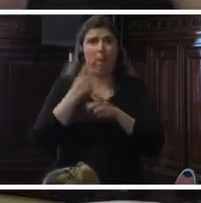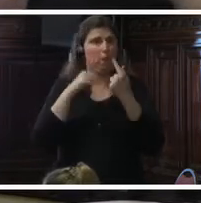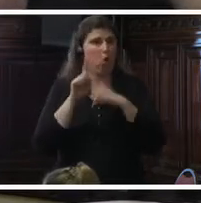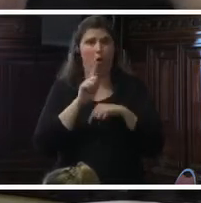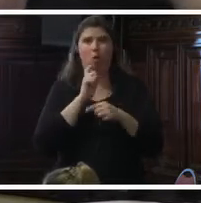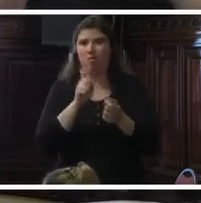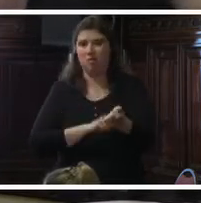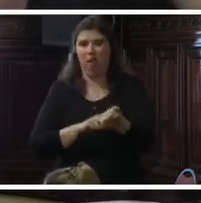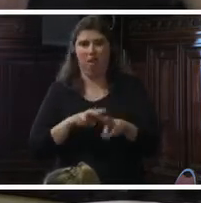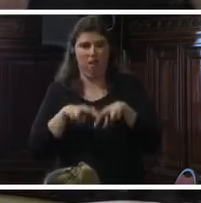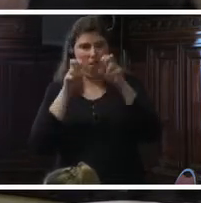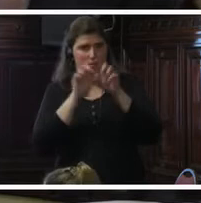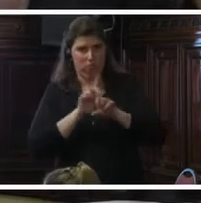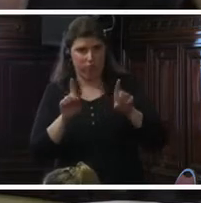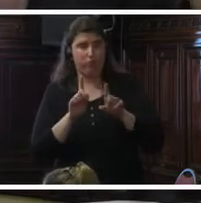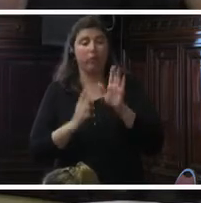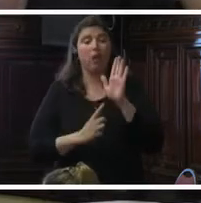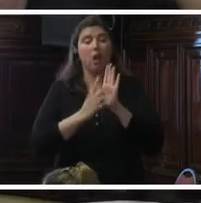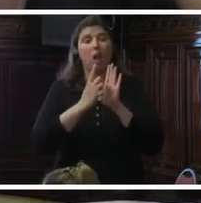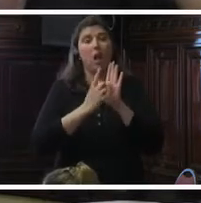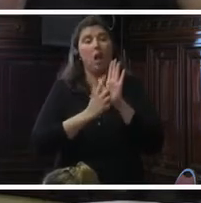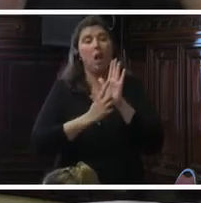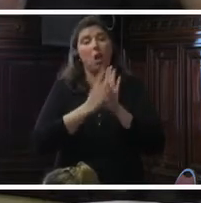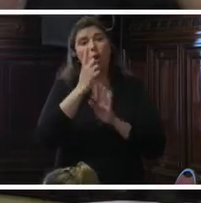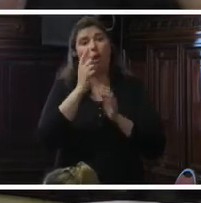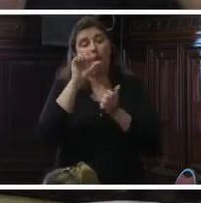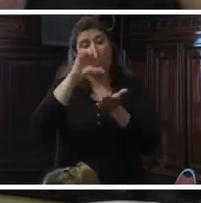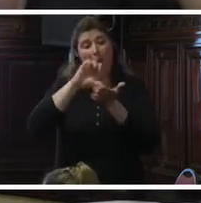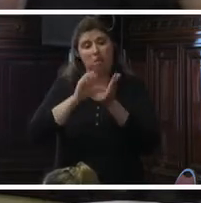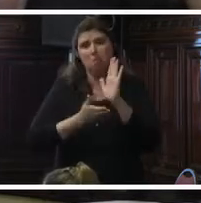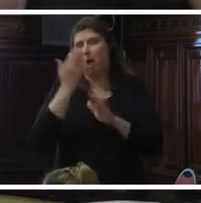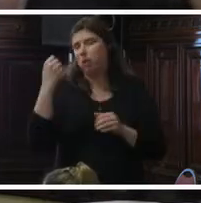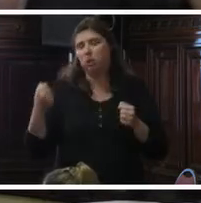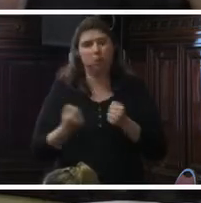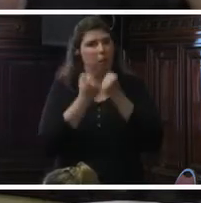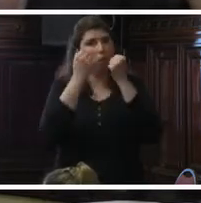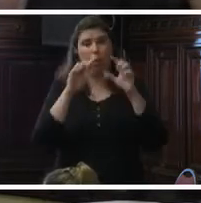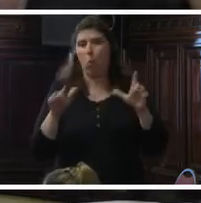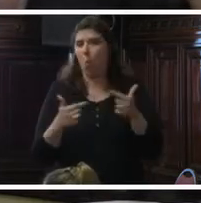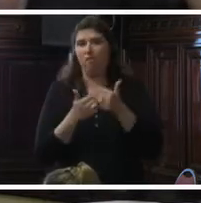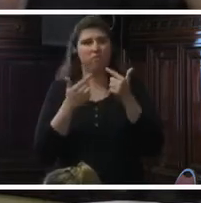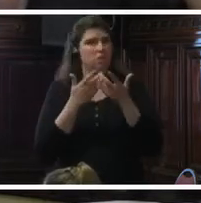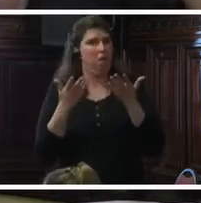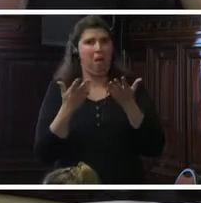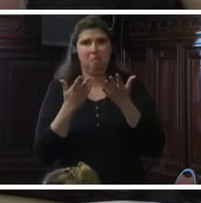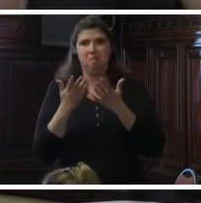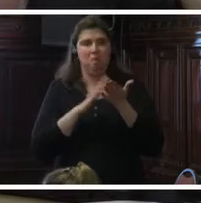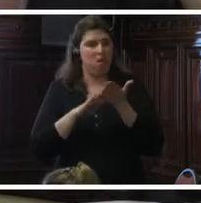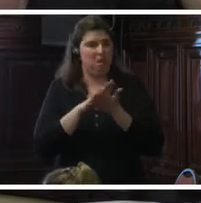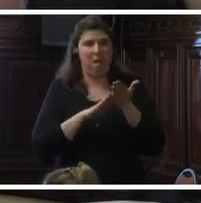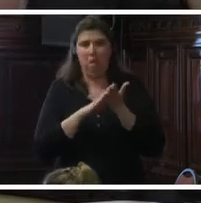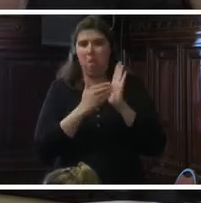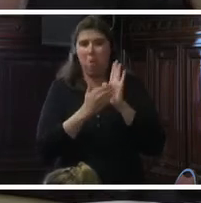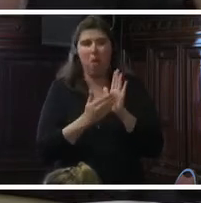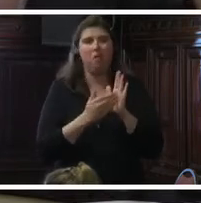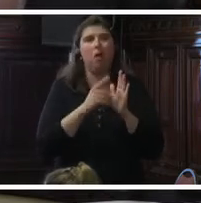sangre. En el norte del país, que fue la zona de más impacto, no existía un centro de pruebas y las muestras debían ir a la capital para su